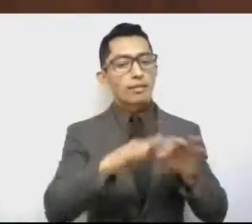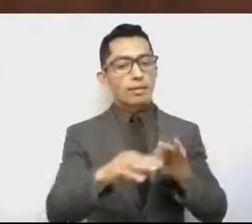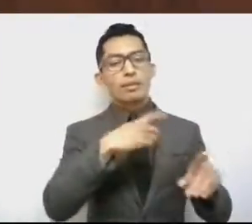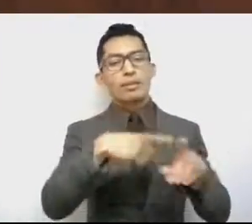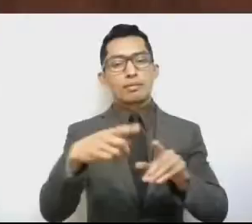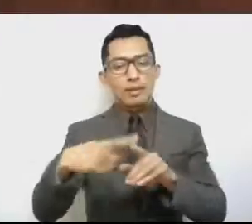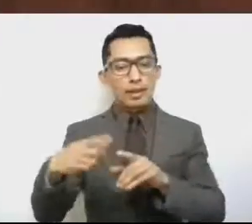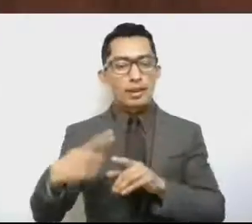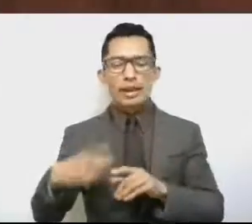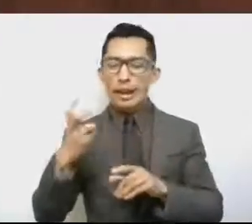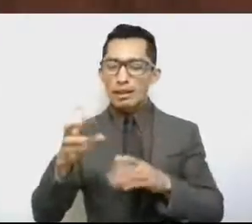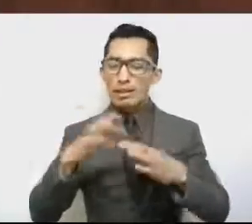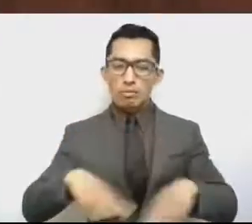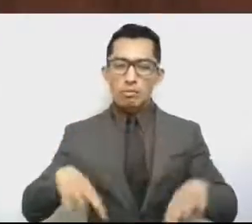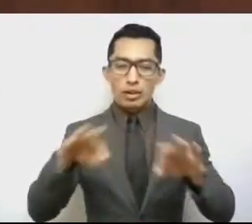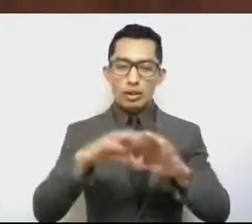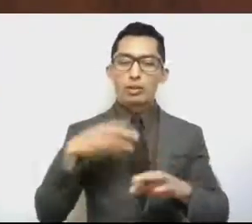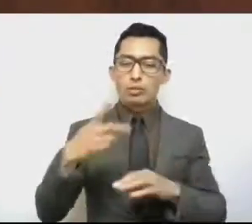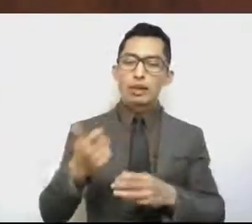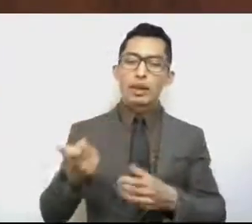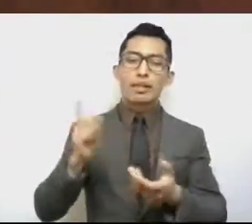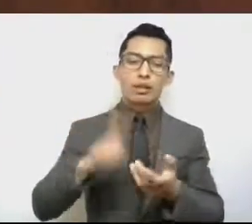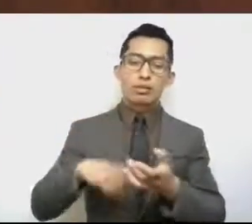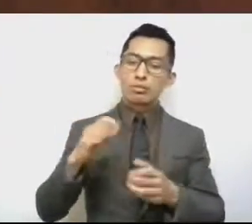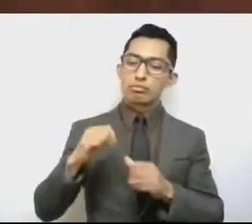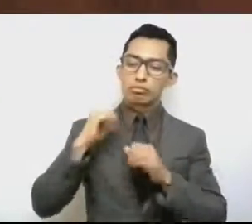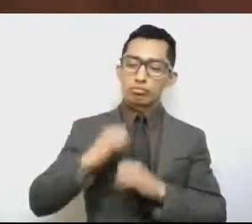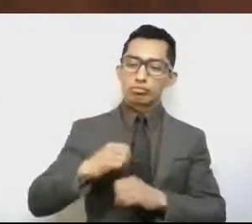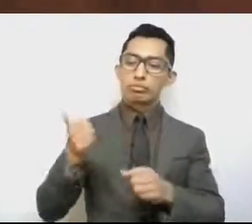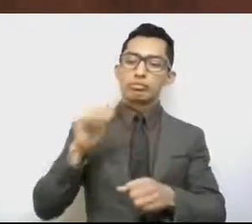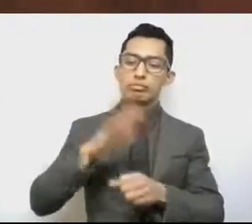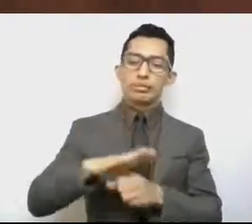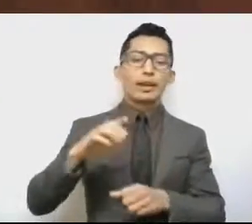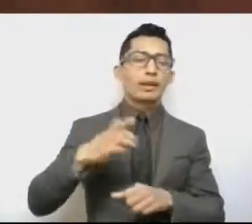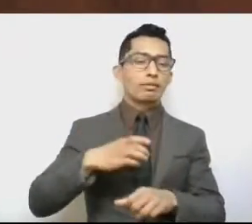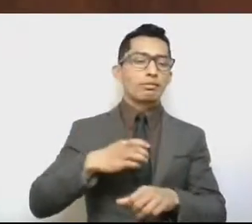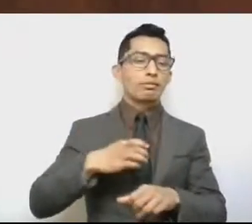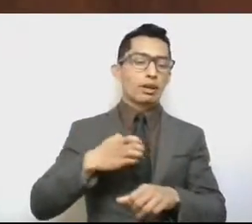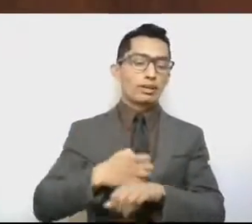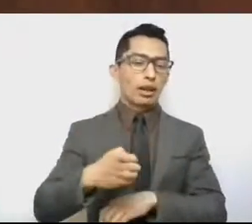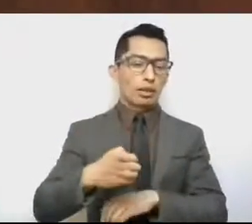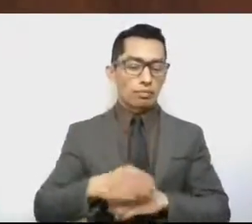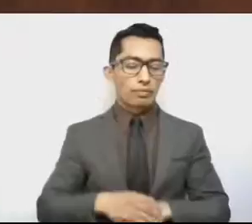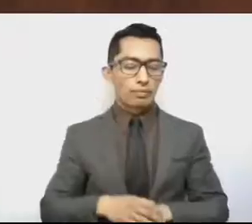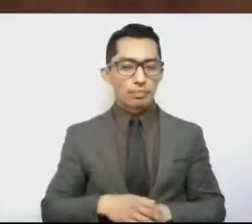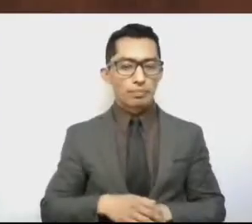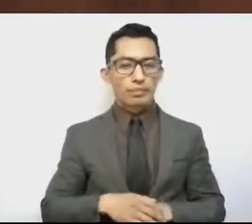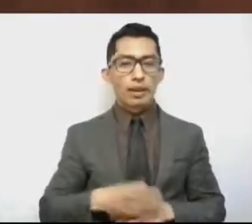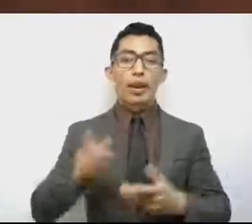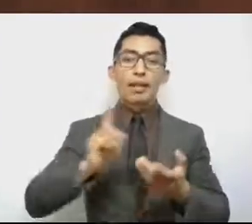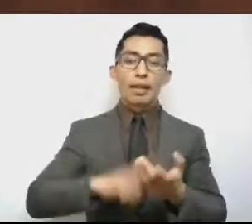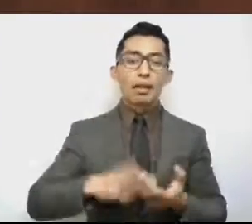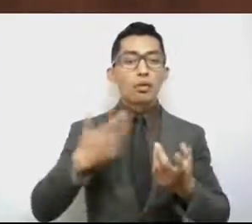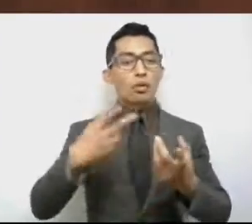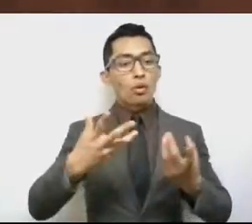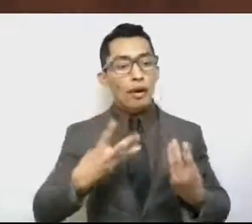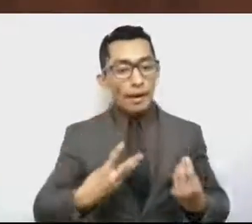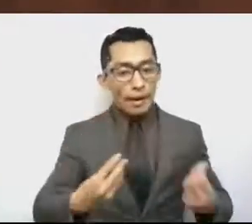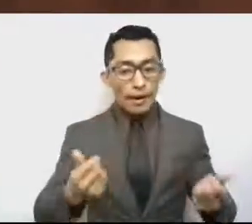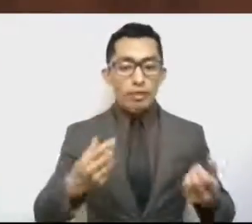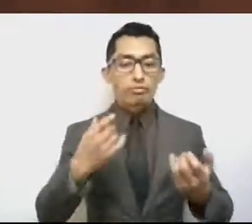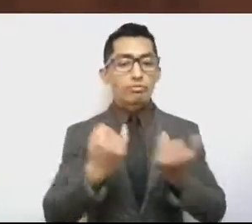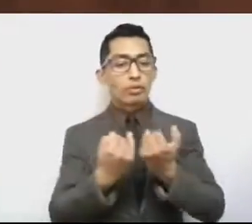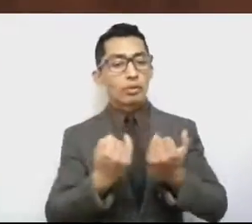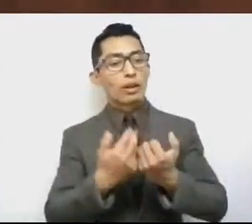adjetivas de la Administración Estatal. La obtención de los ingresos, la realización de los gastos y la gestión de la